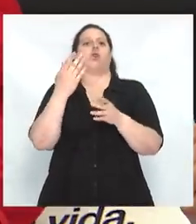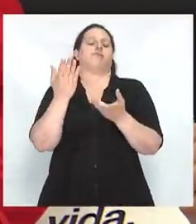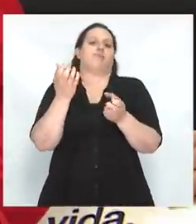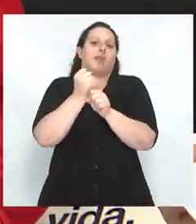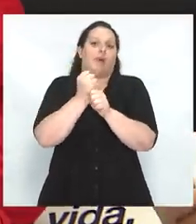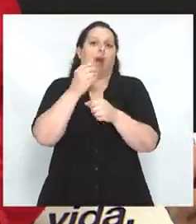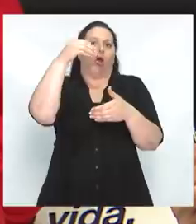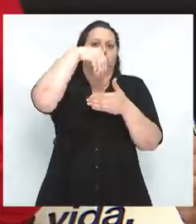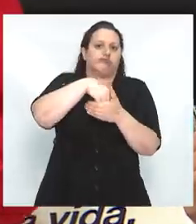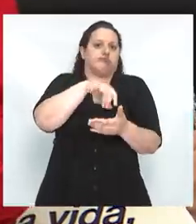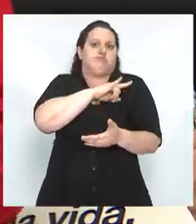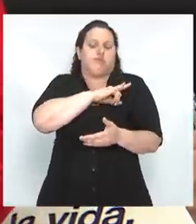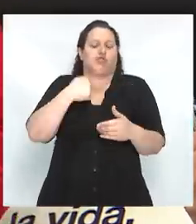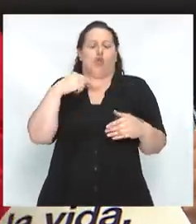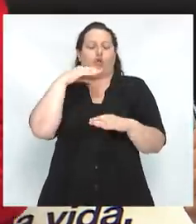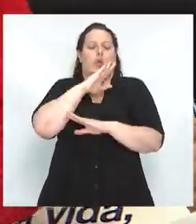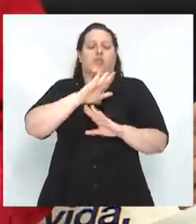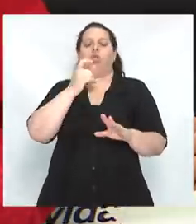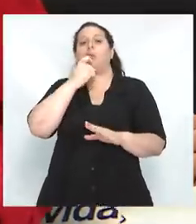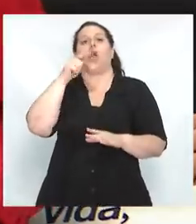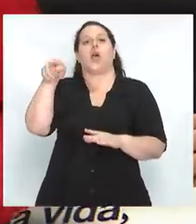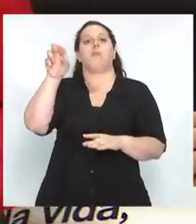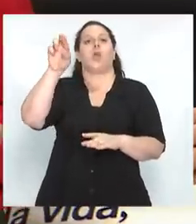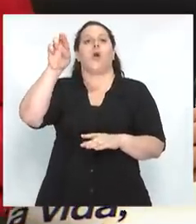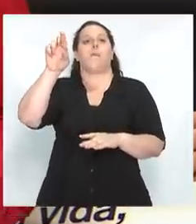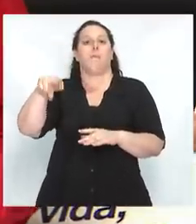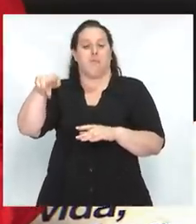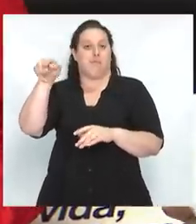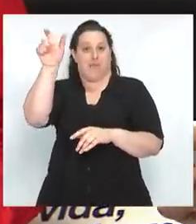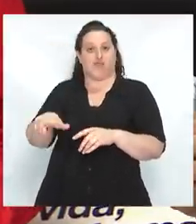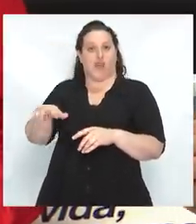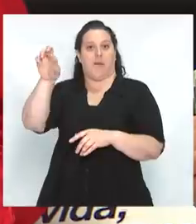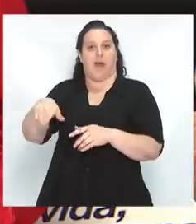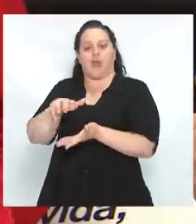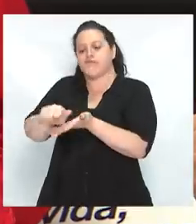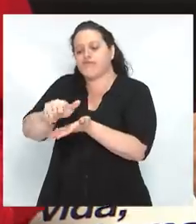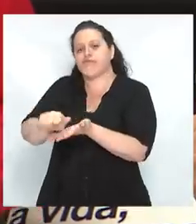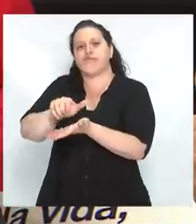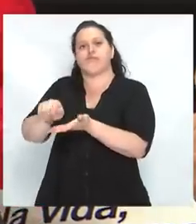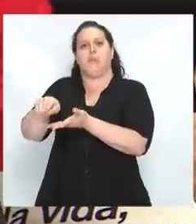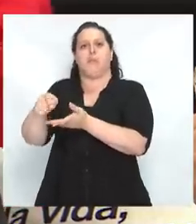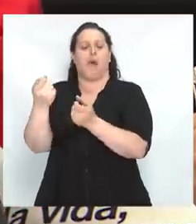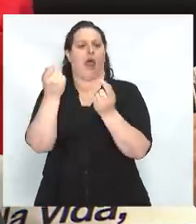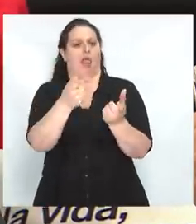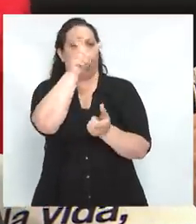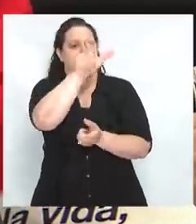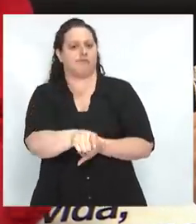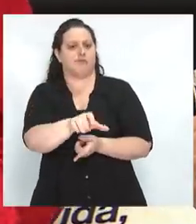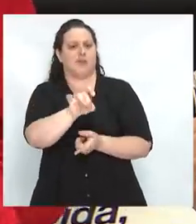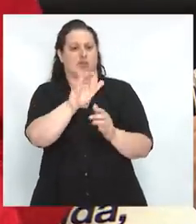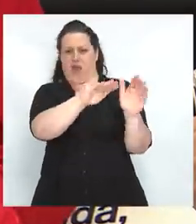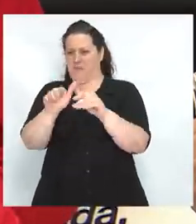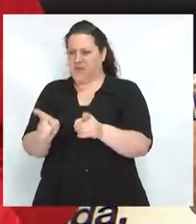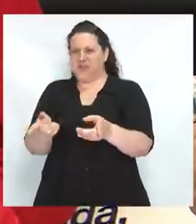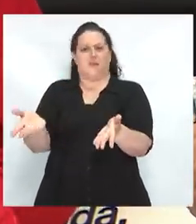solamente cueza pan para otros panaderos, de la misma manera que no entendería una ciencia política que solamente la entendieran